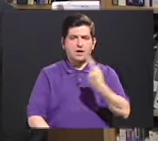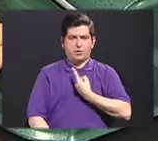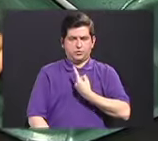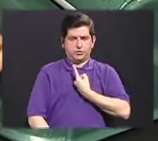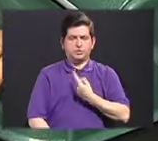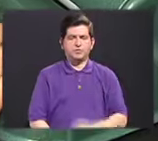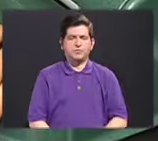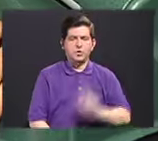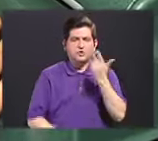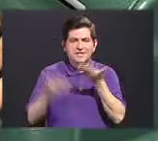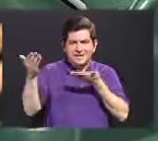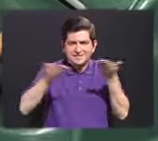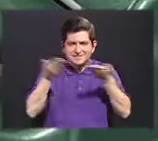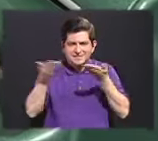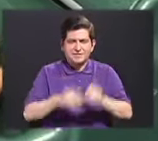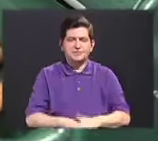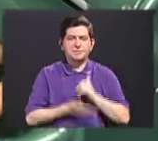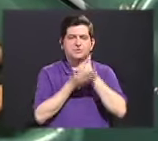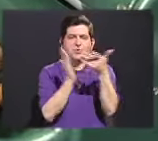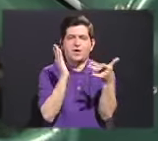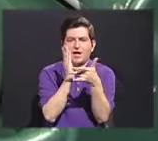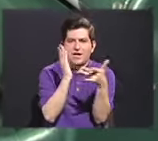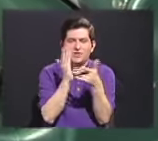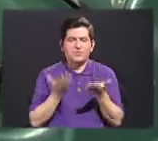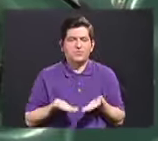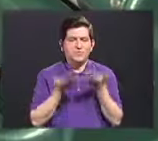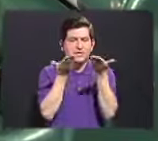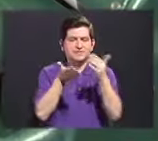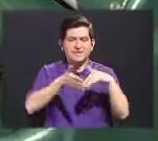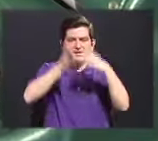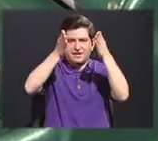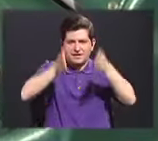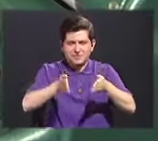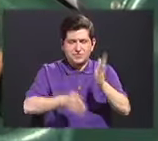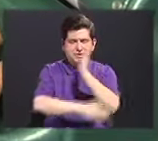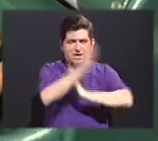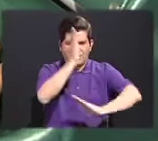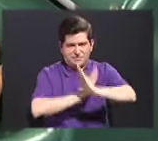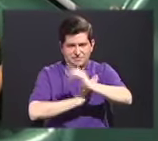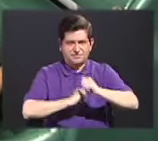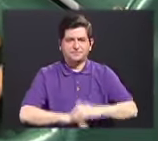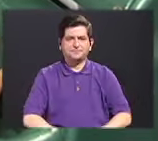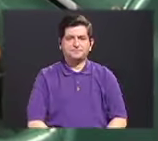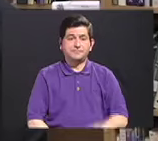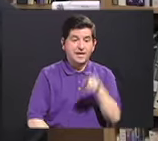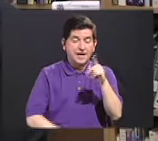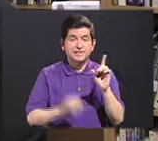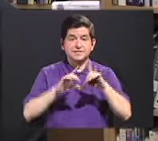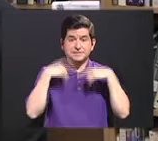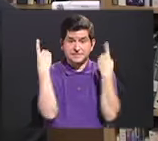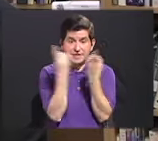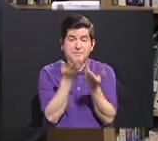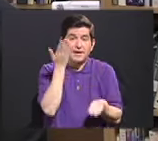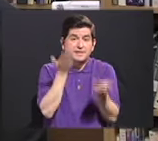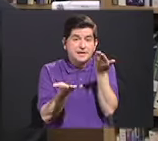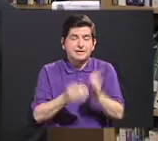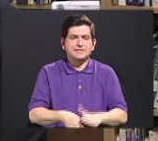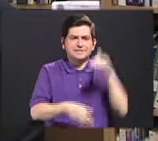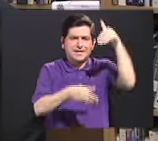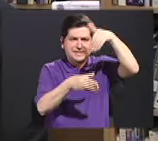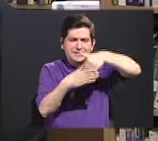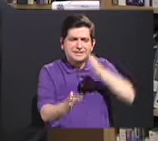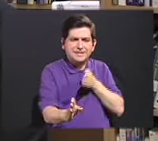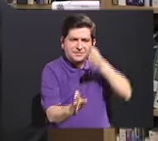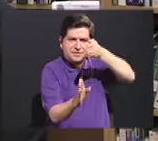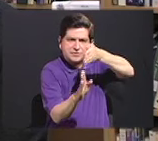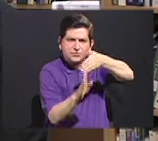autismo. El tercer servicio del centro son las ayudas técnicas que brinda a los estudiantes con discapacidad. Ese departamento es quizás el